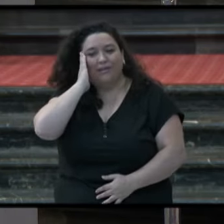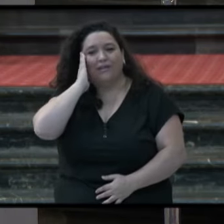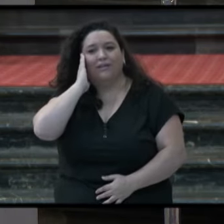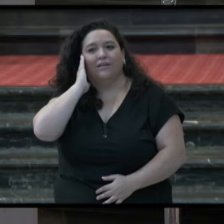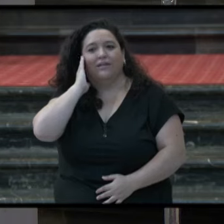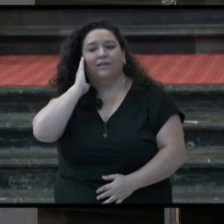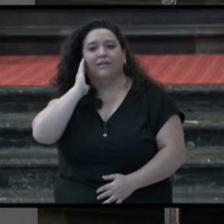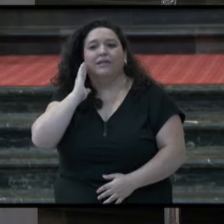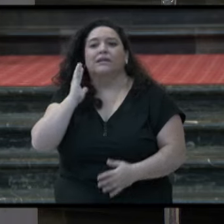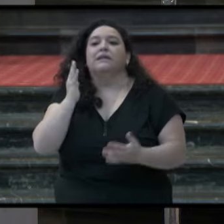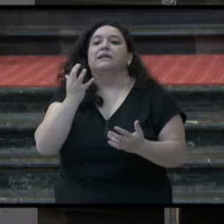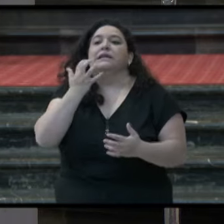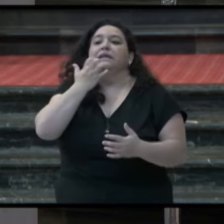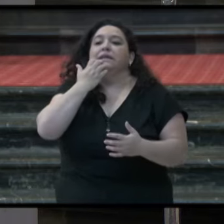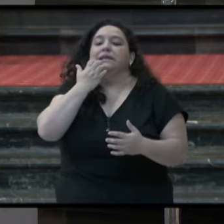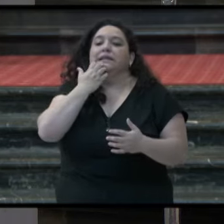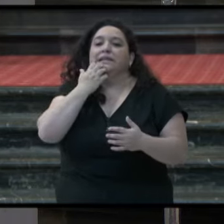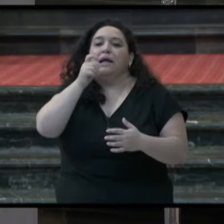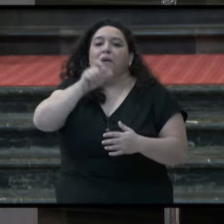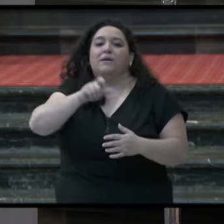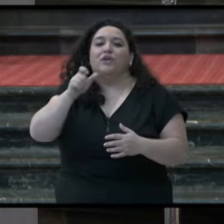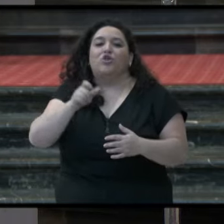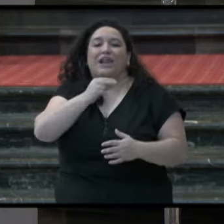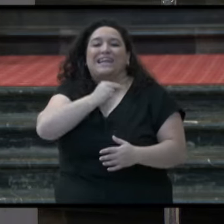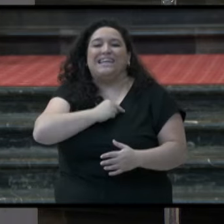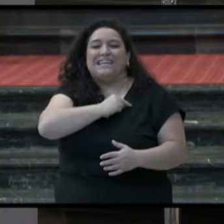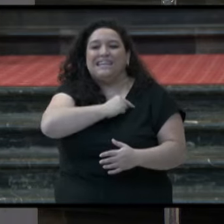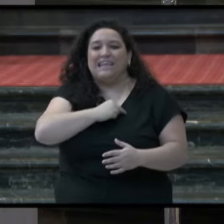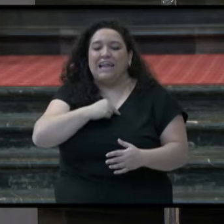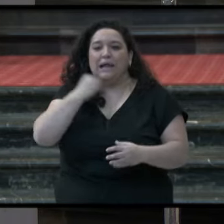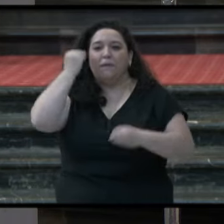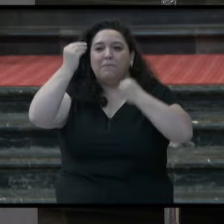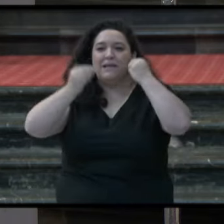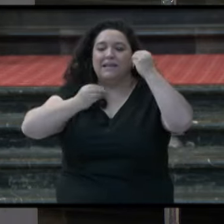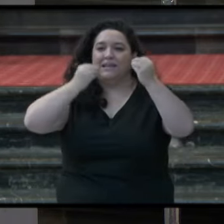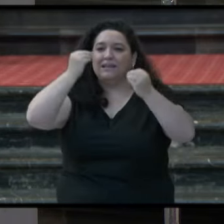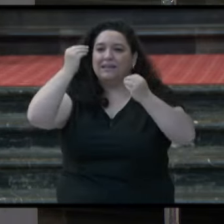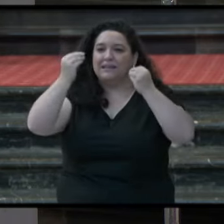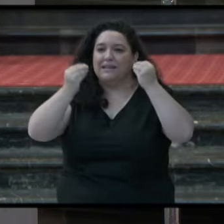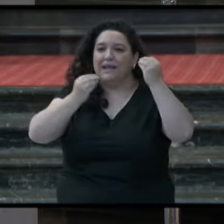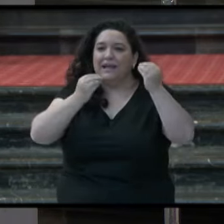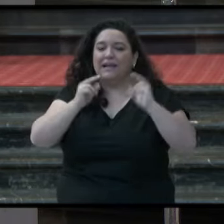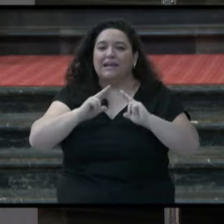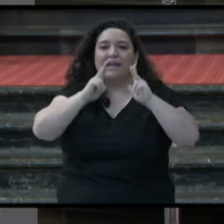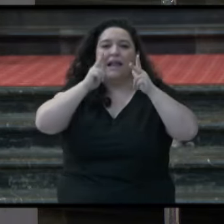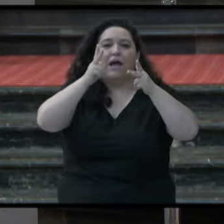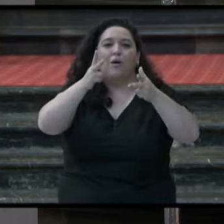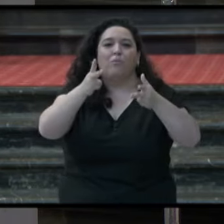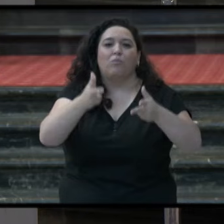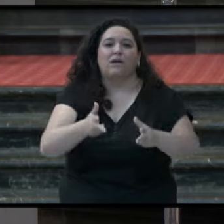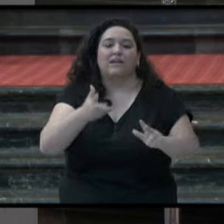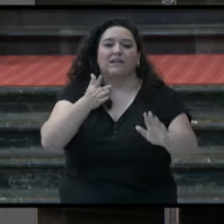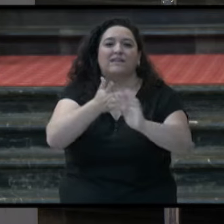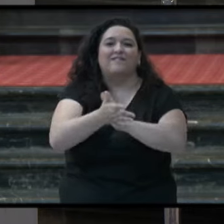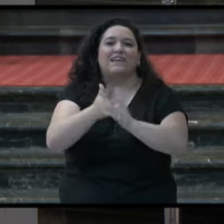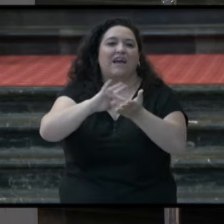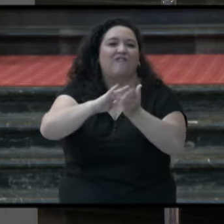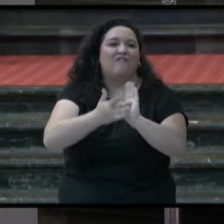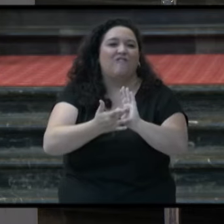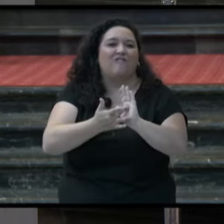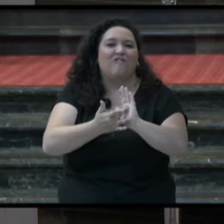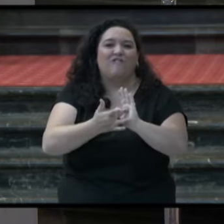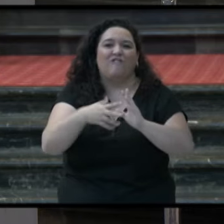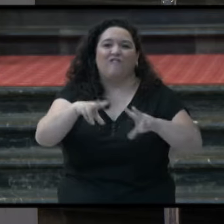el cristiano entiende que la muerte no es la destrucción y la aniquilación definitiva,